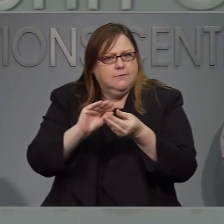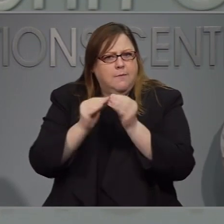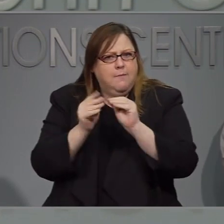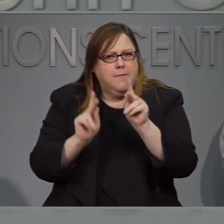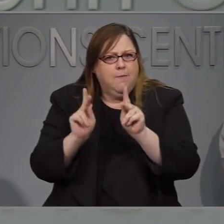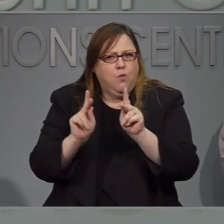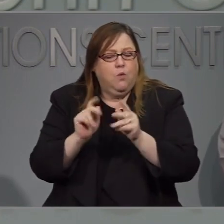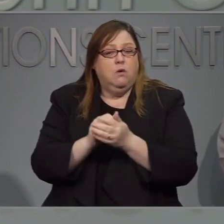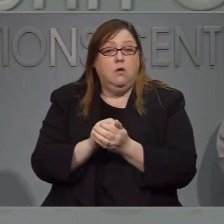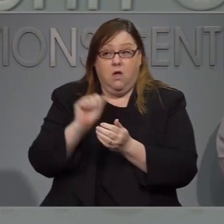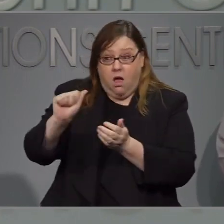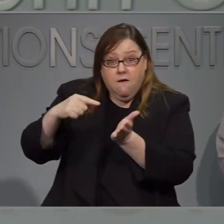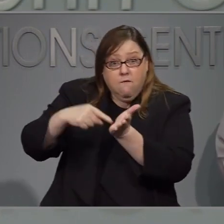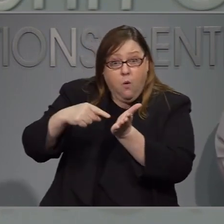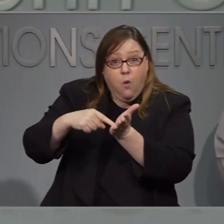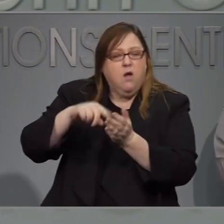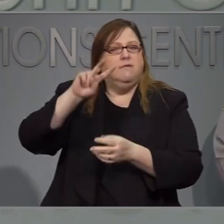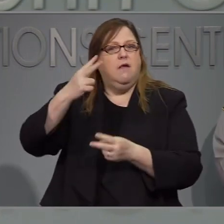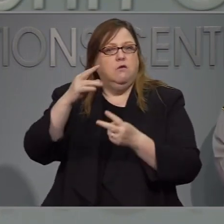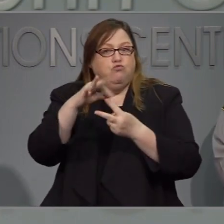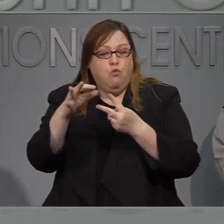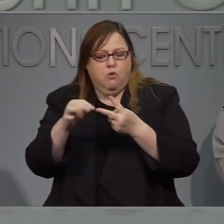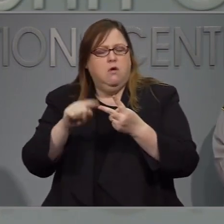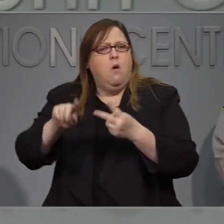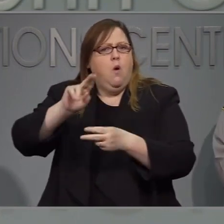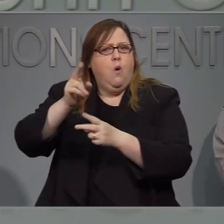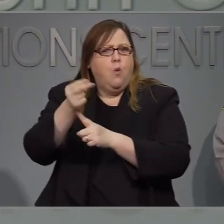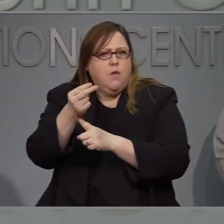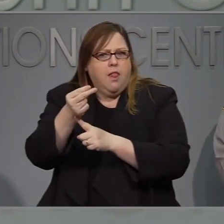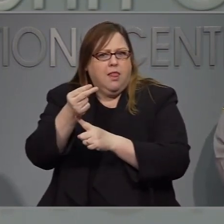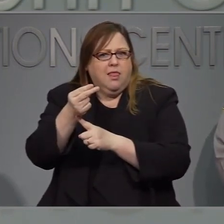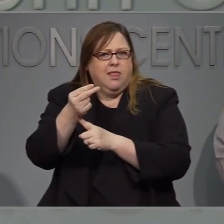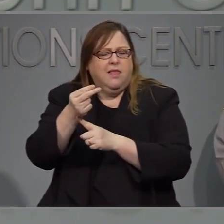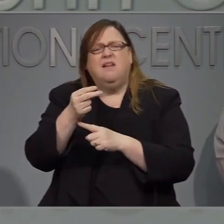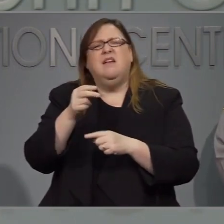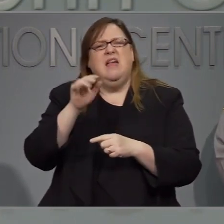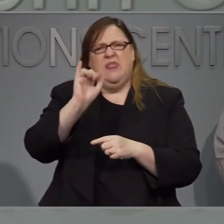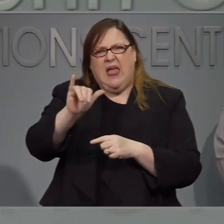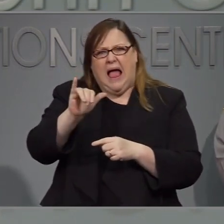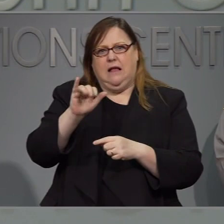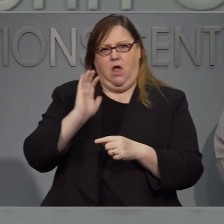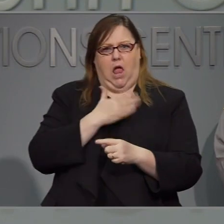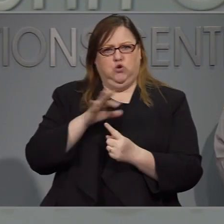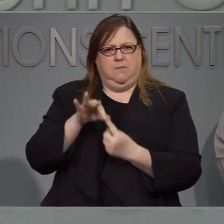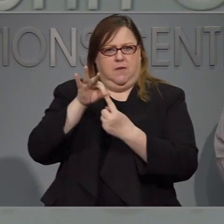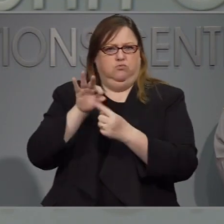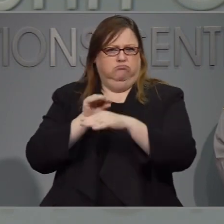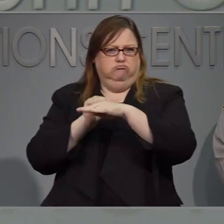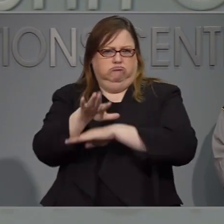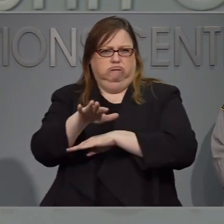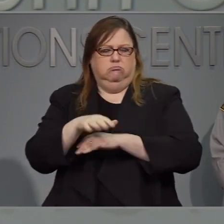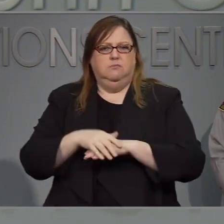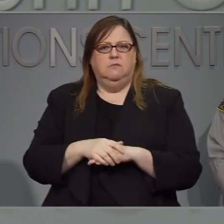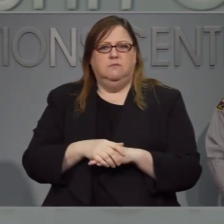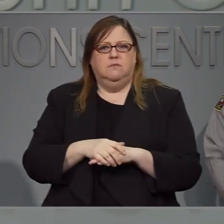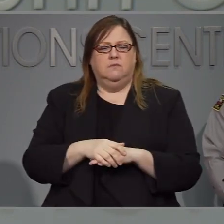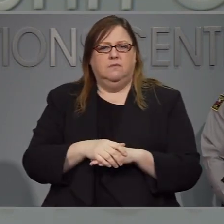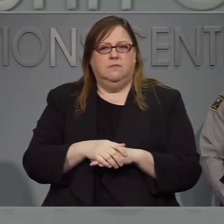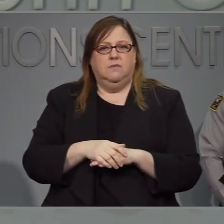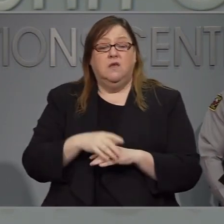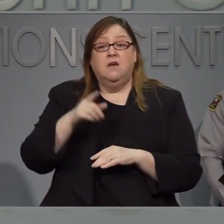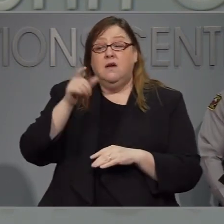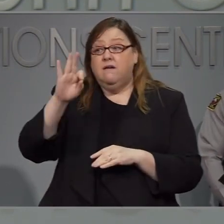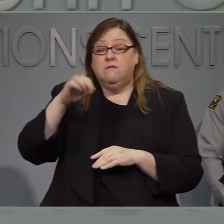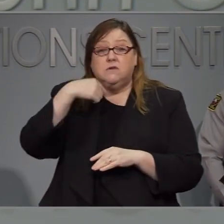que hagan eso es lo único que es diferente. No queremos que las personas personas permanezcan donde están si están